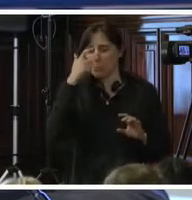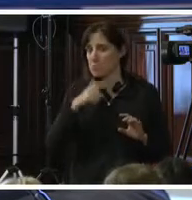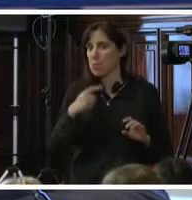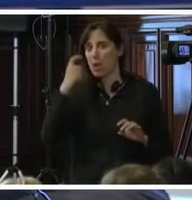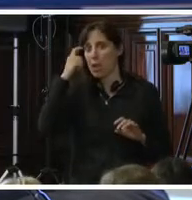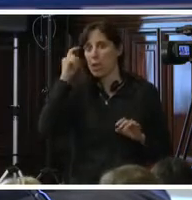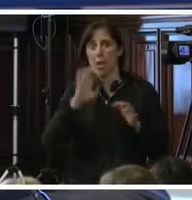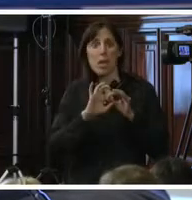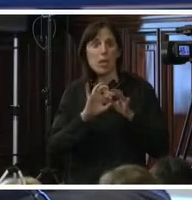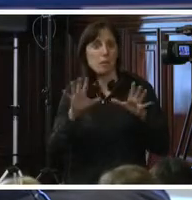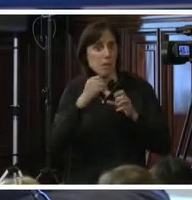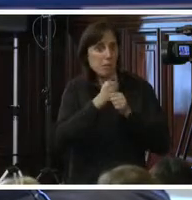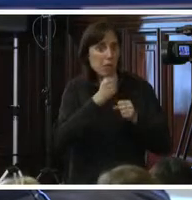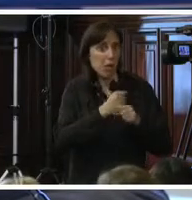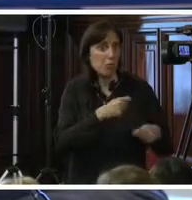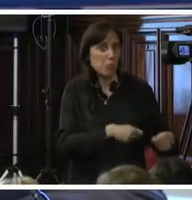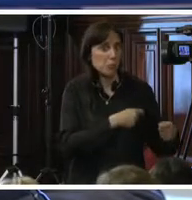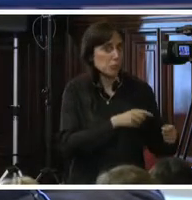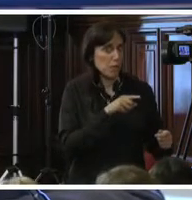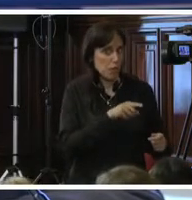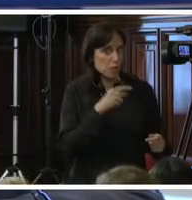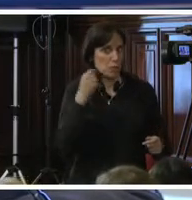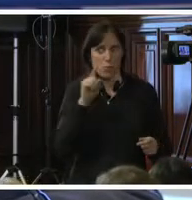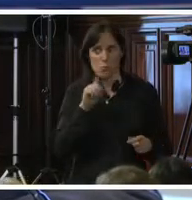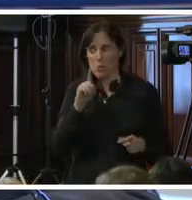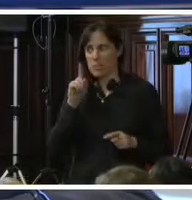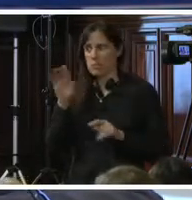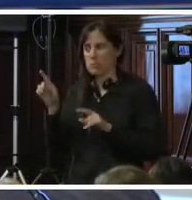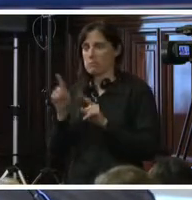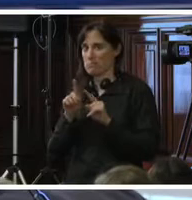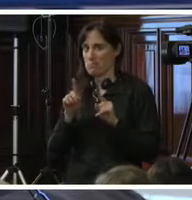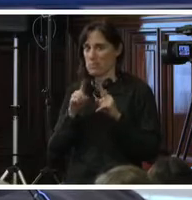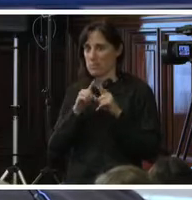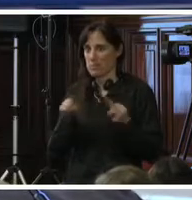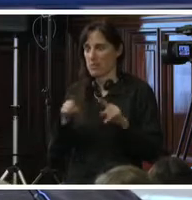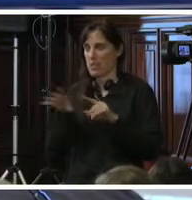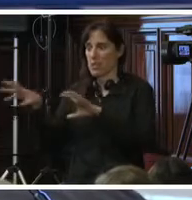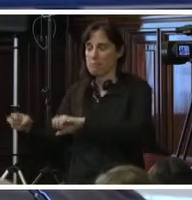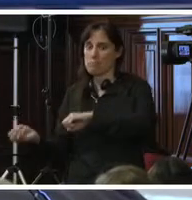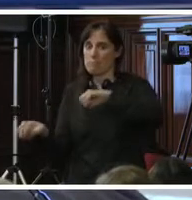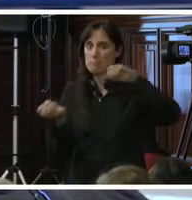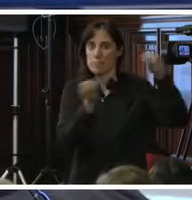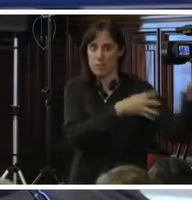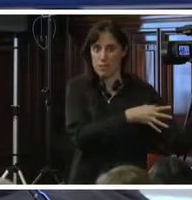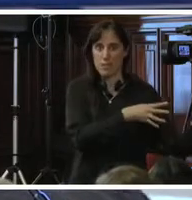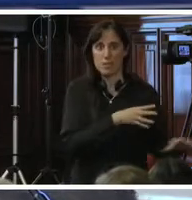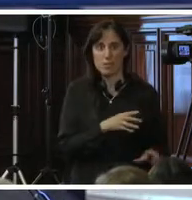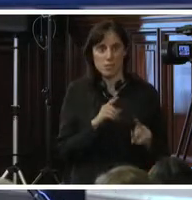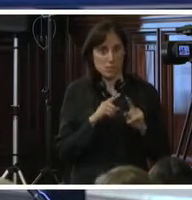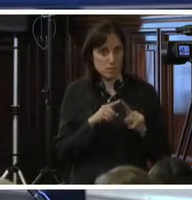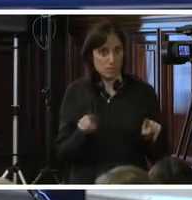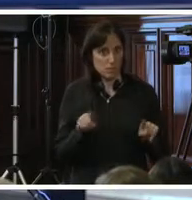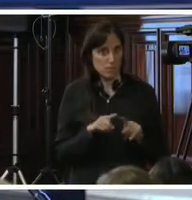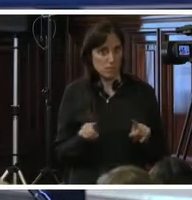autónomo del trabajo no es trata de personas. Entonces, es importante siempre plantear estos temas para que no se haga un uso